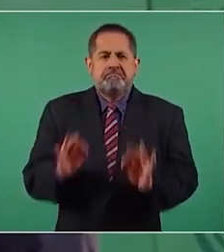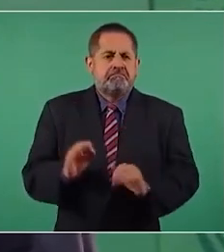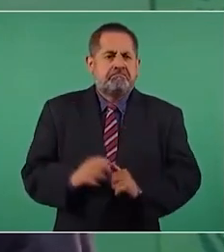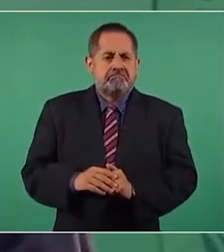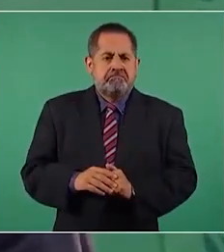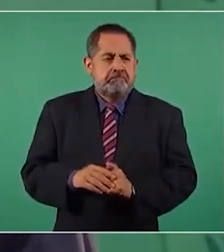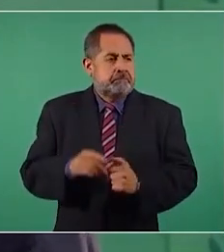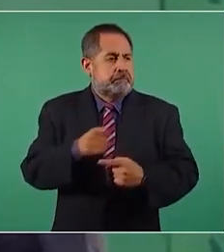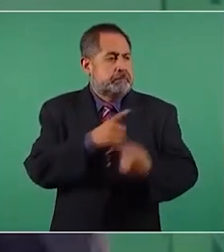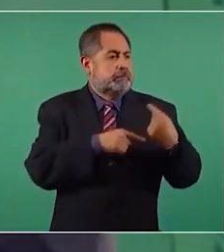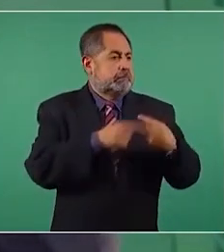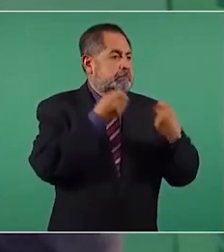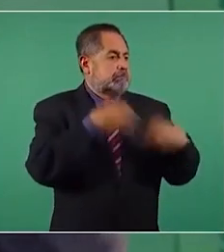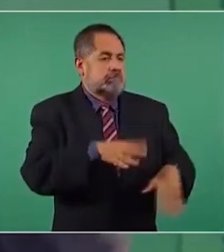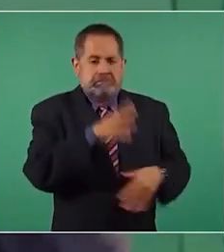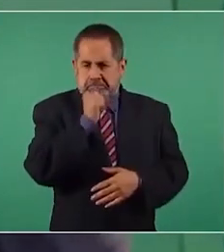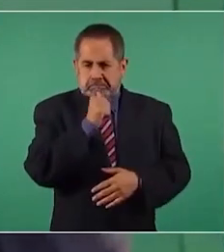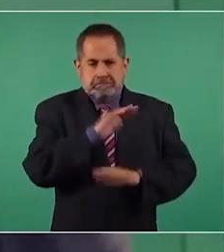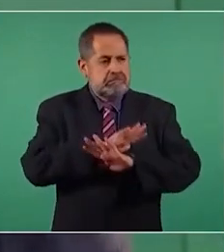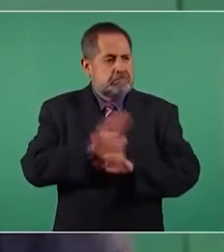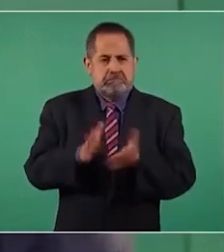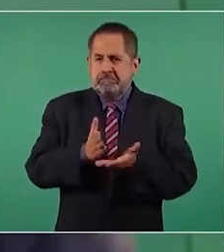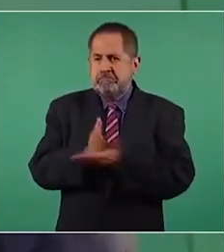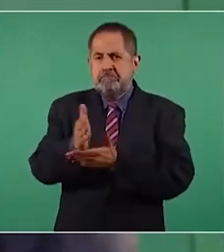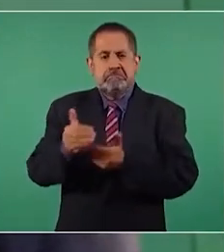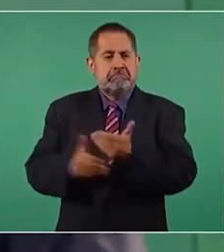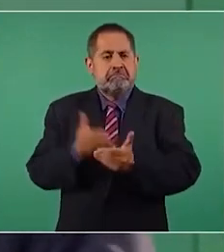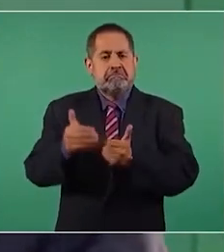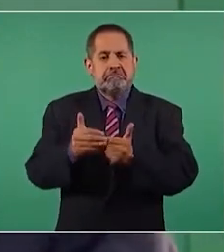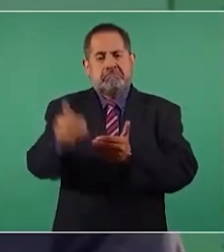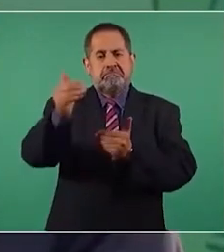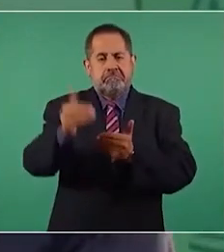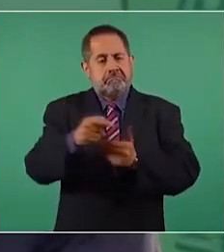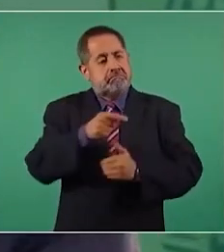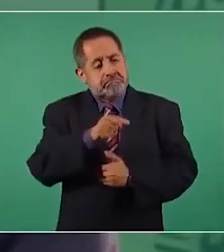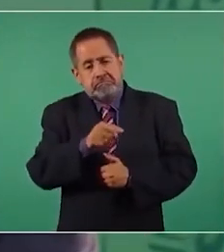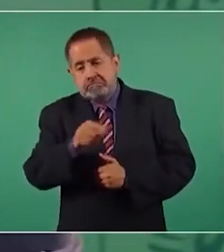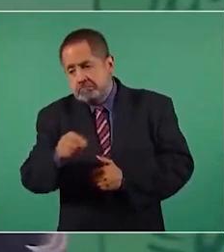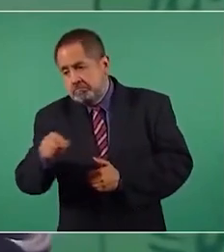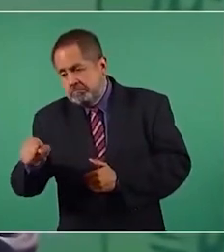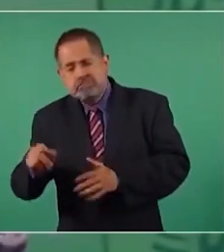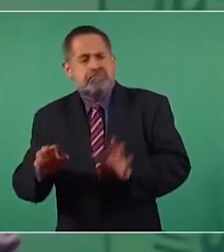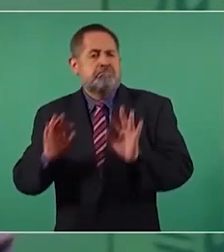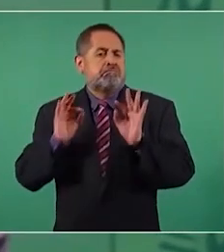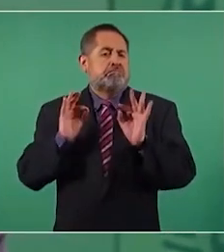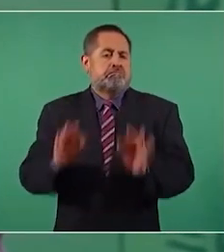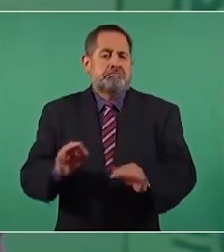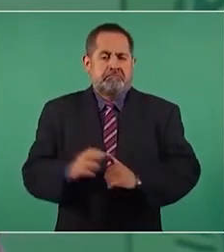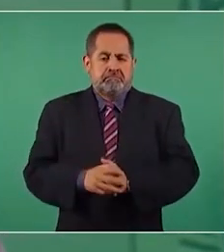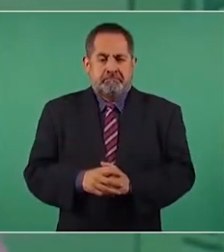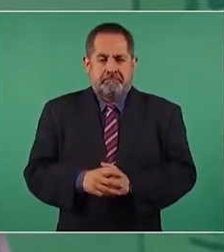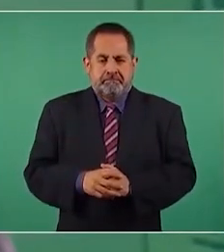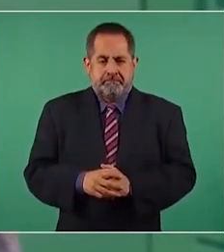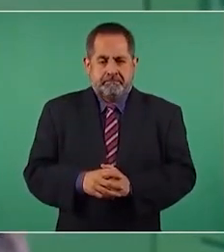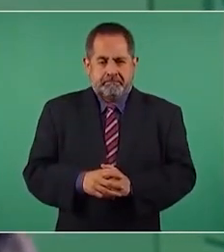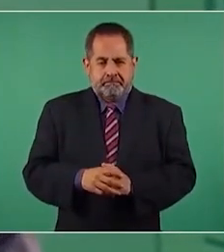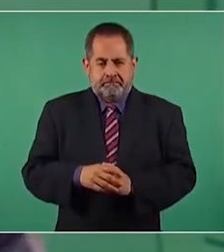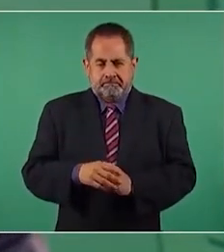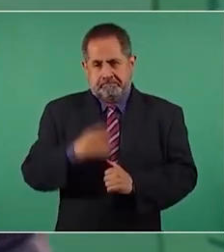irreversibles o para no ser tan tajantes